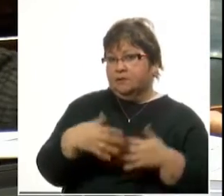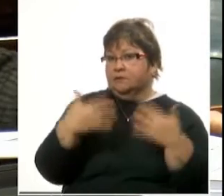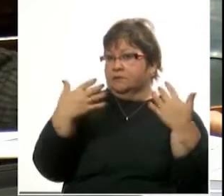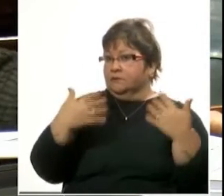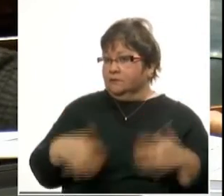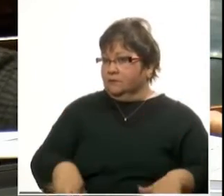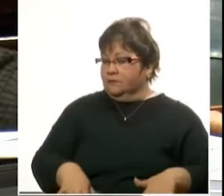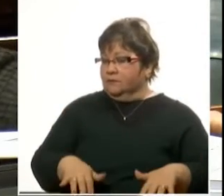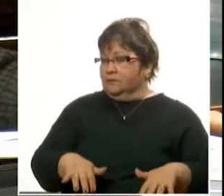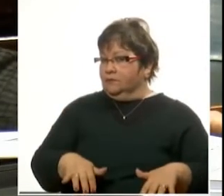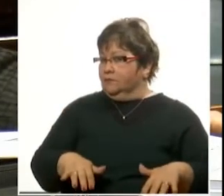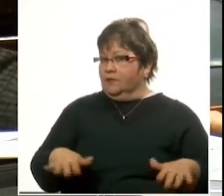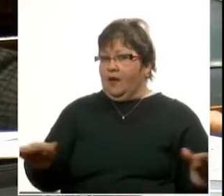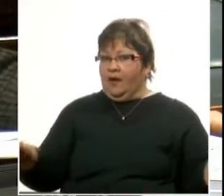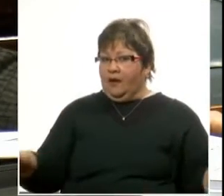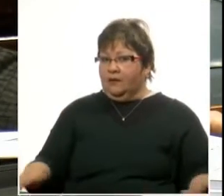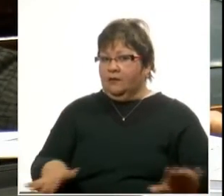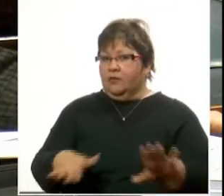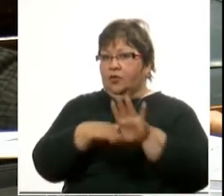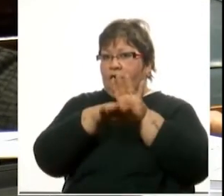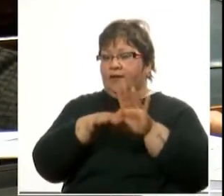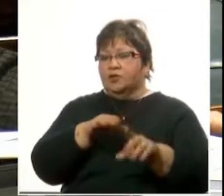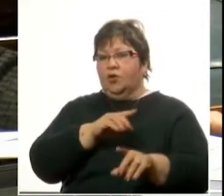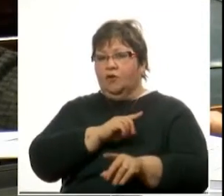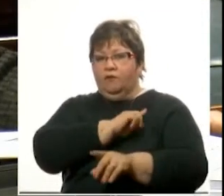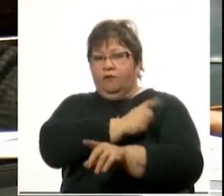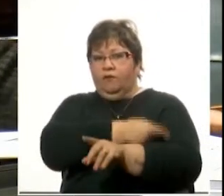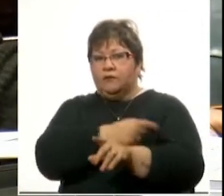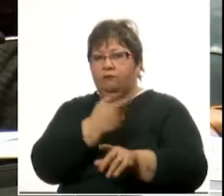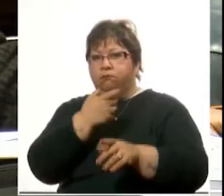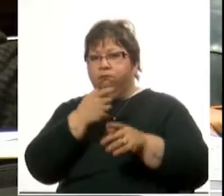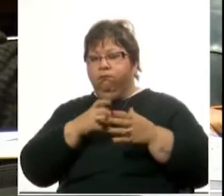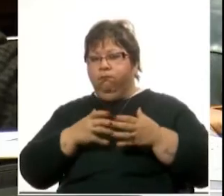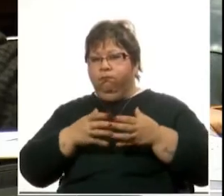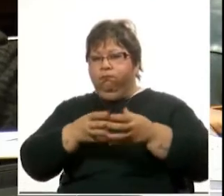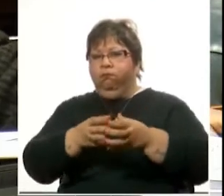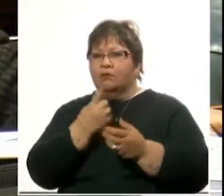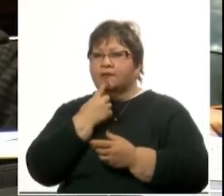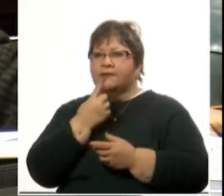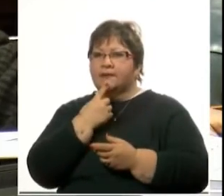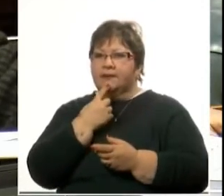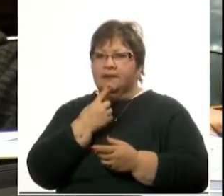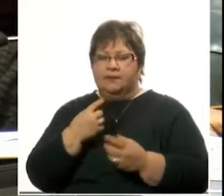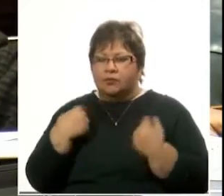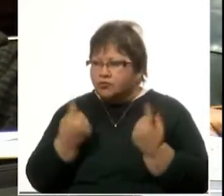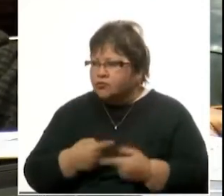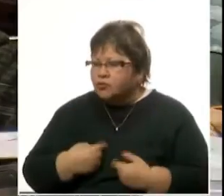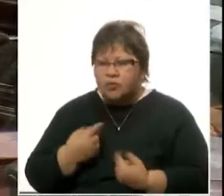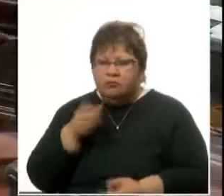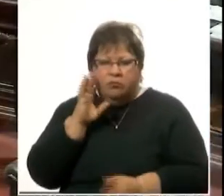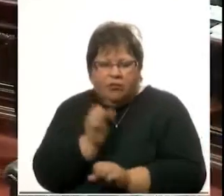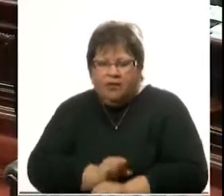a tener la correlación de fuerza que tiene este. Y en este no nos perdonaríamos a nosotros mismos,